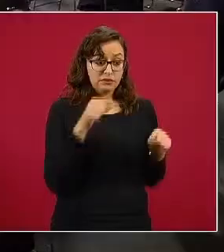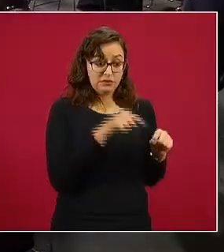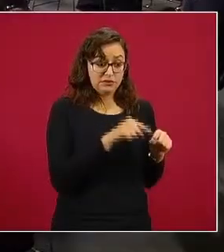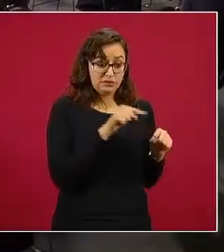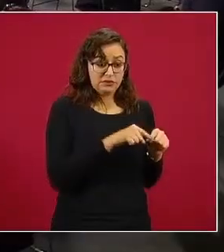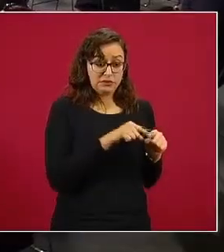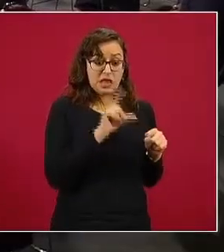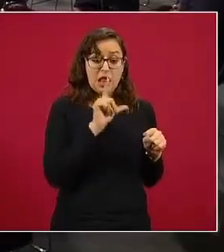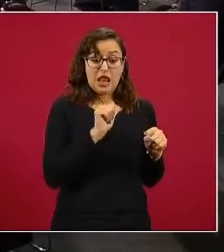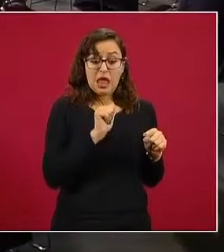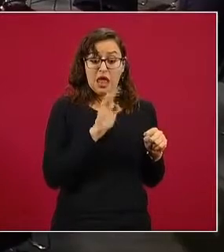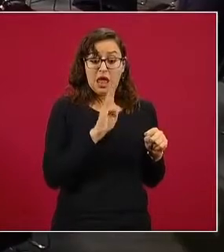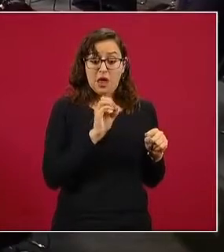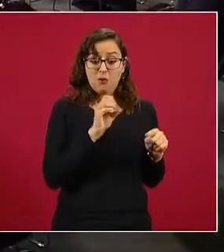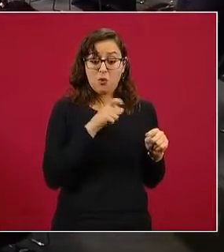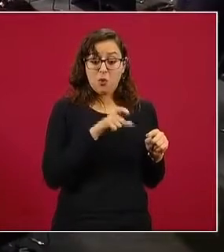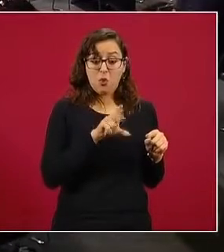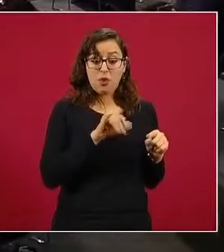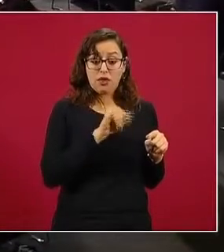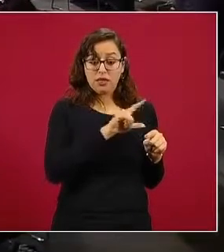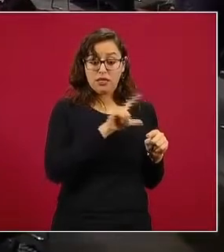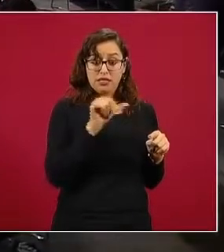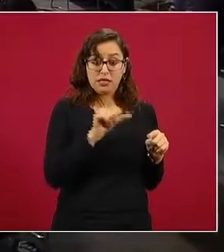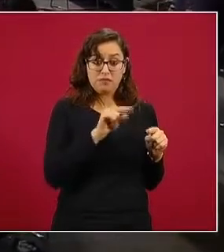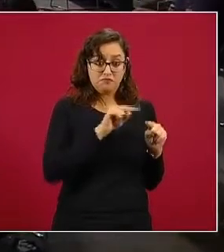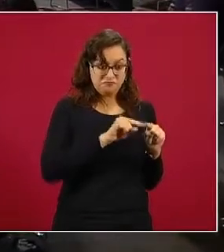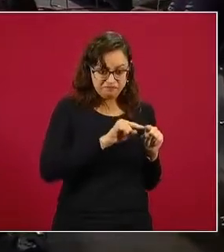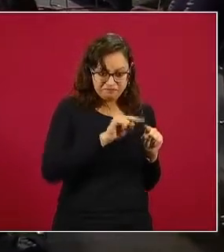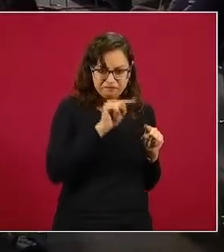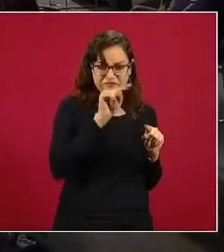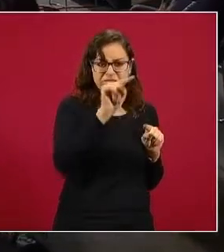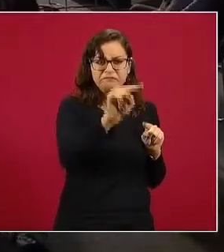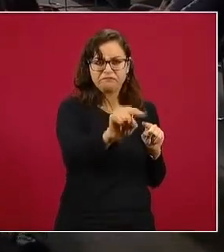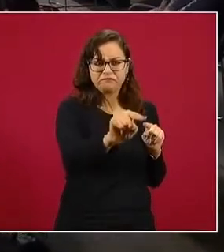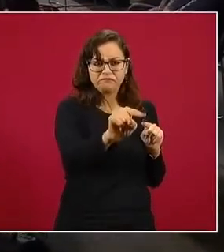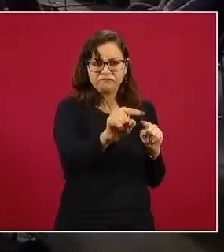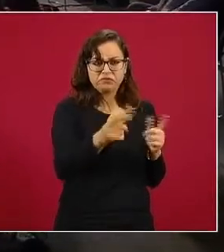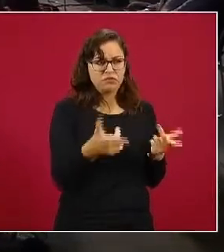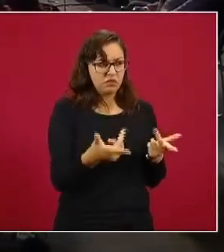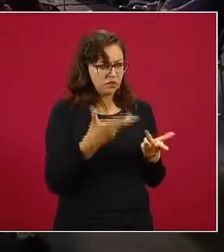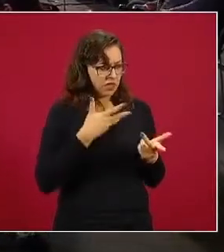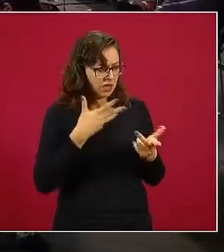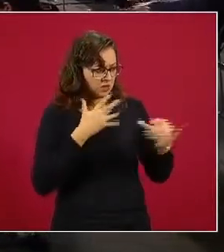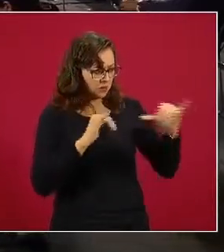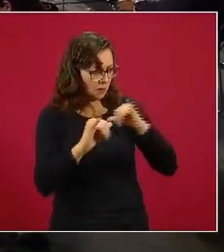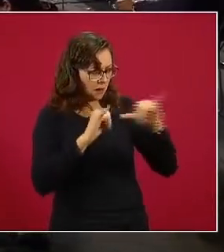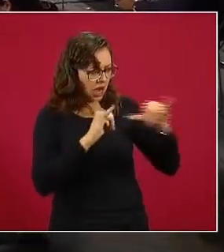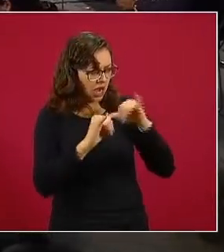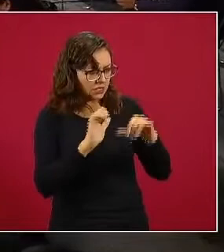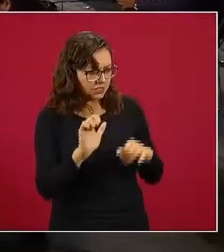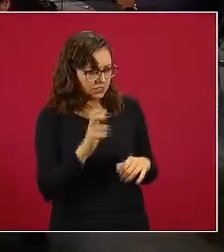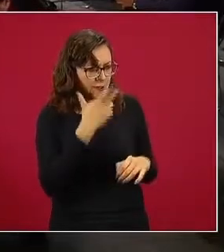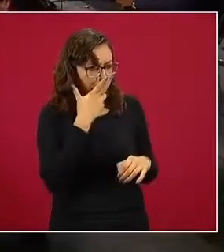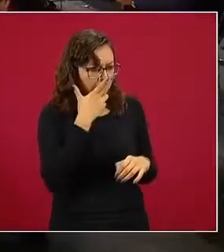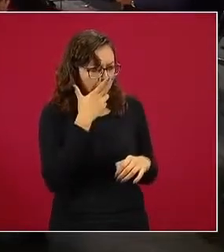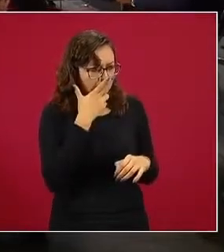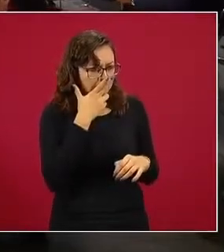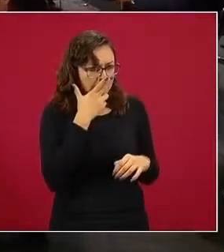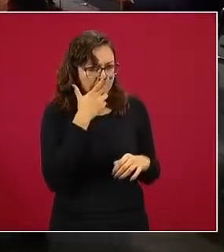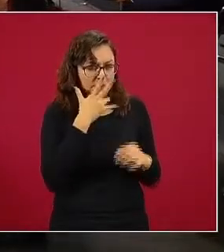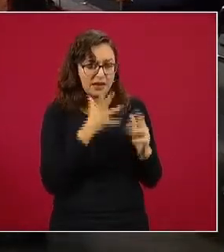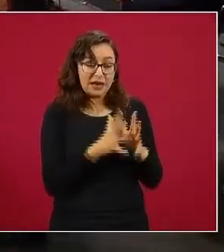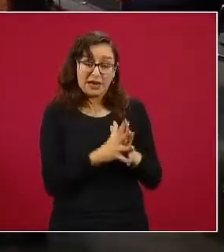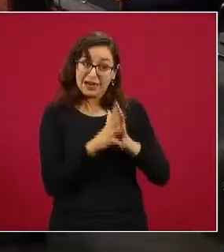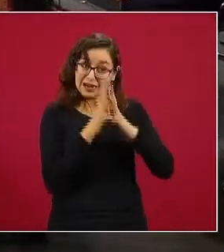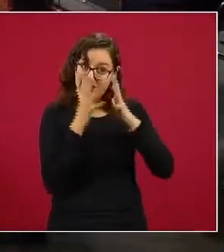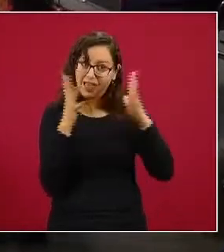a Ahumada, no tienes un plano de Chihuahua. El Estado grande